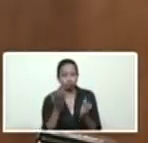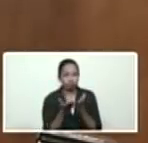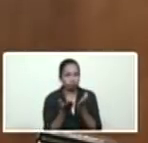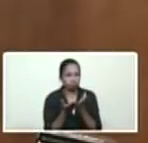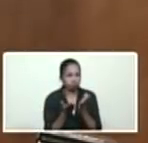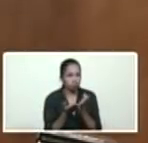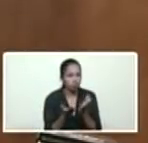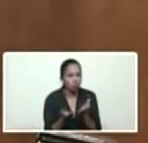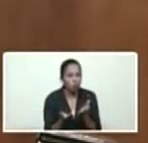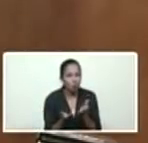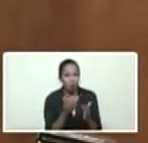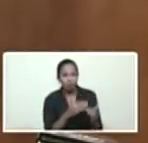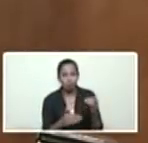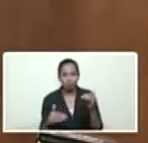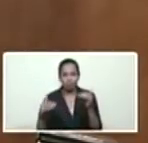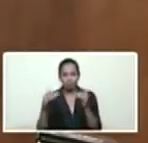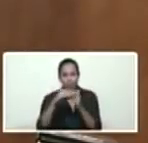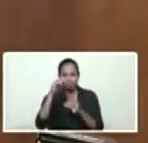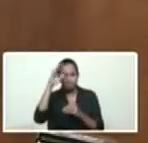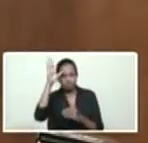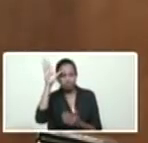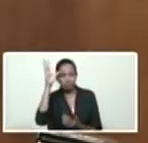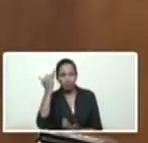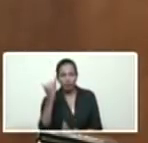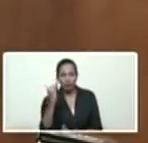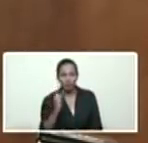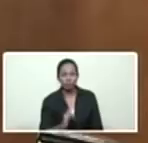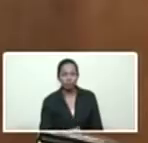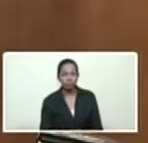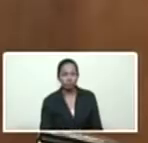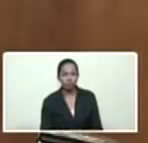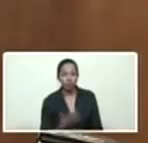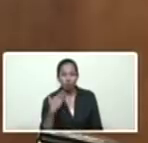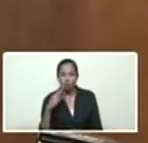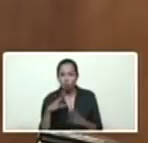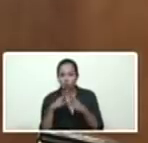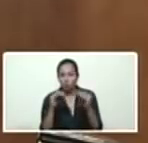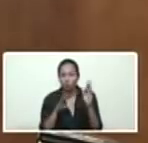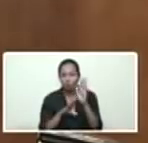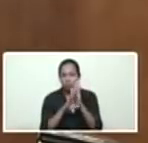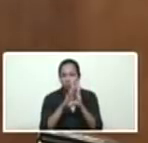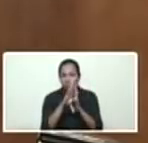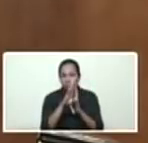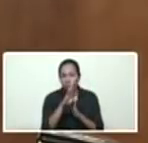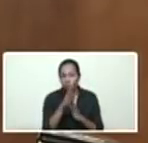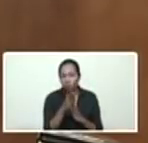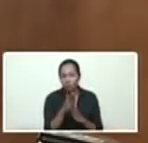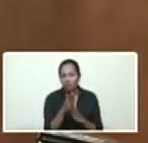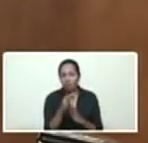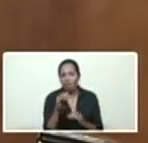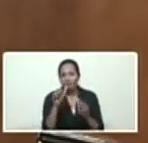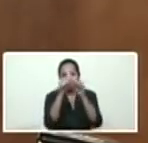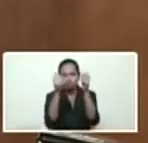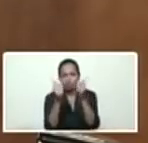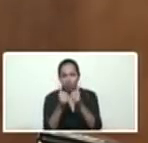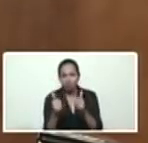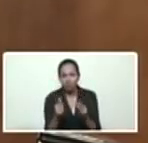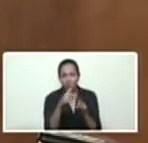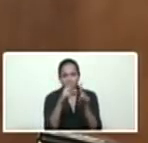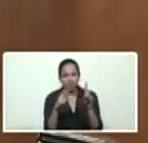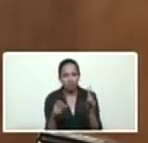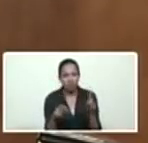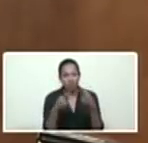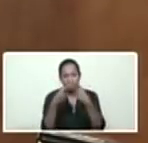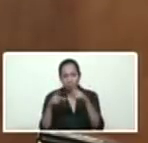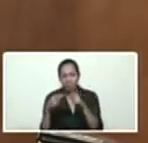mayor nivel de lo que es el proceso de los sistemas eléctricos ha sido viceministro por otros